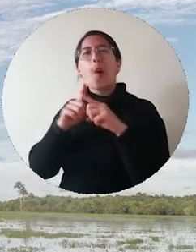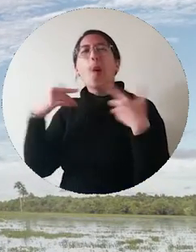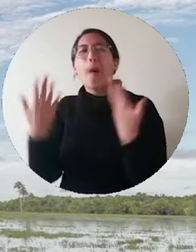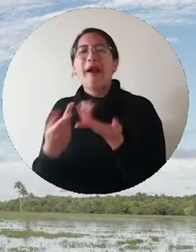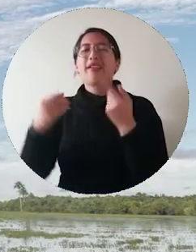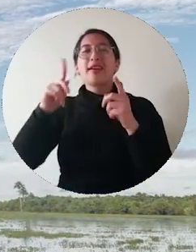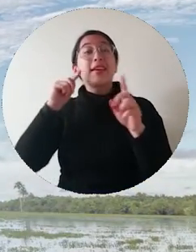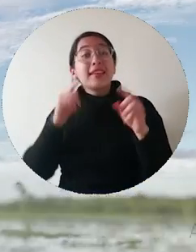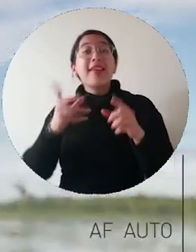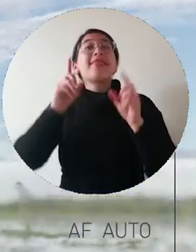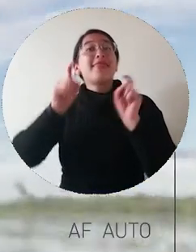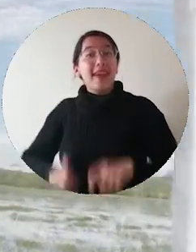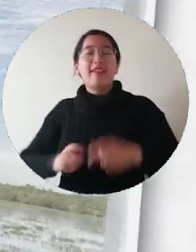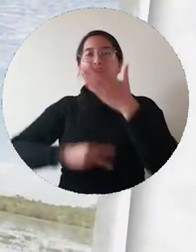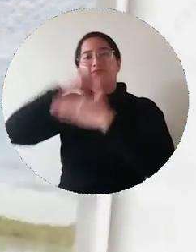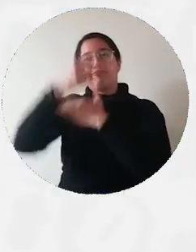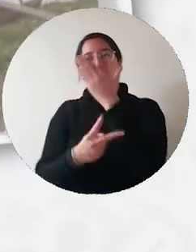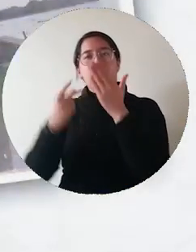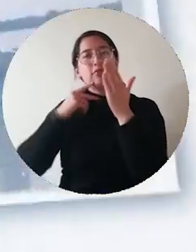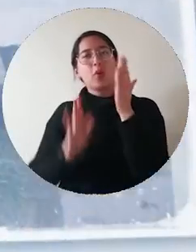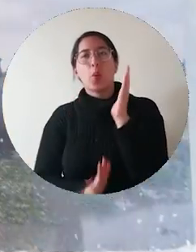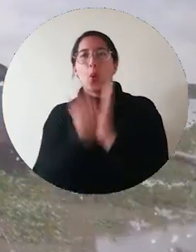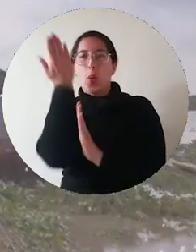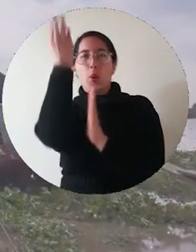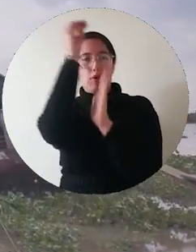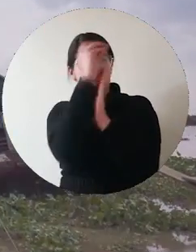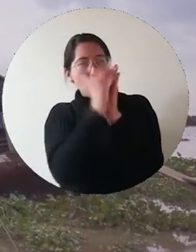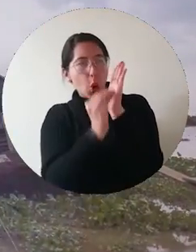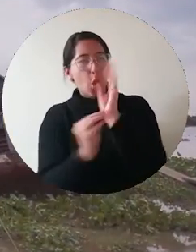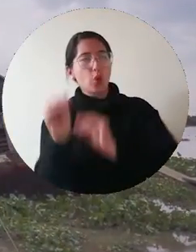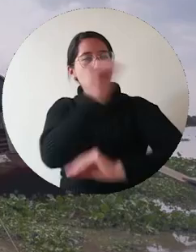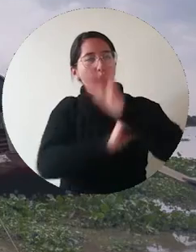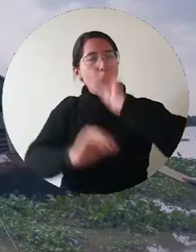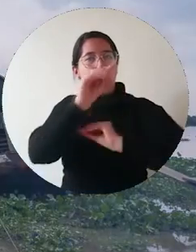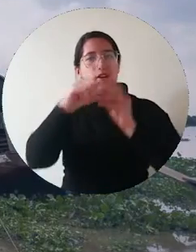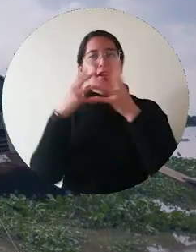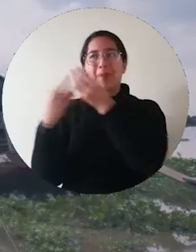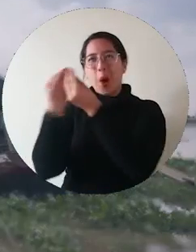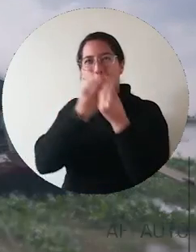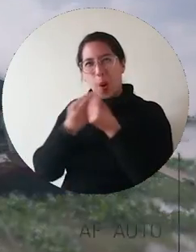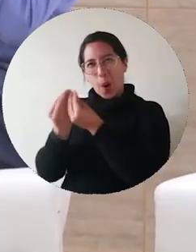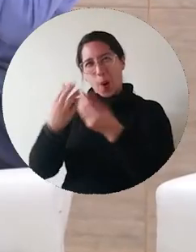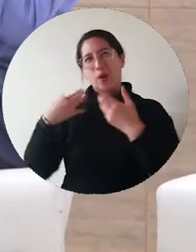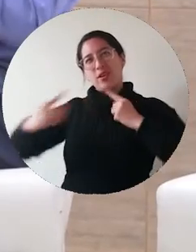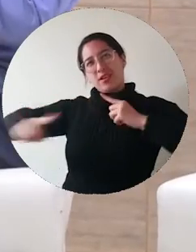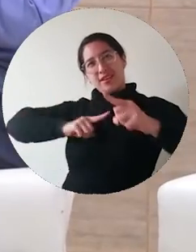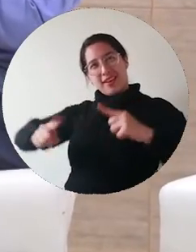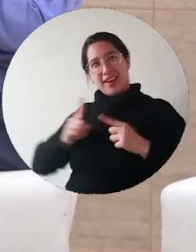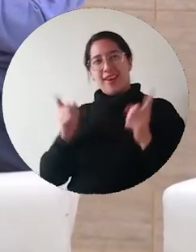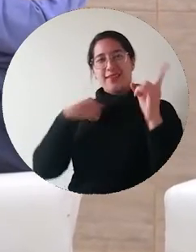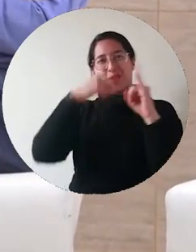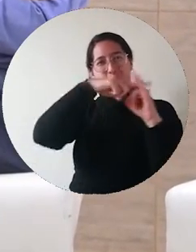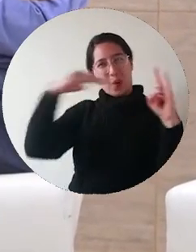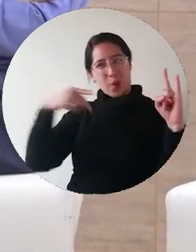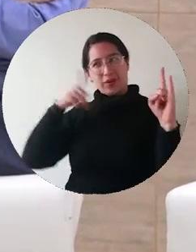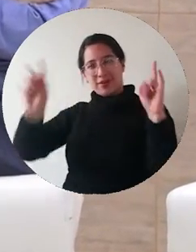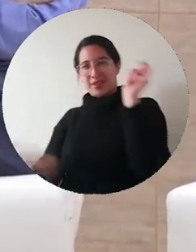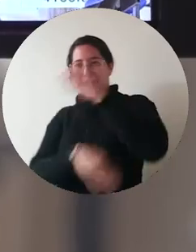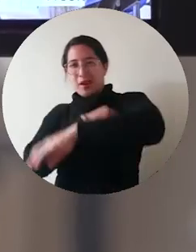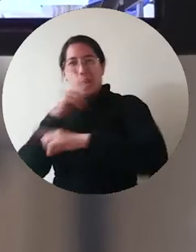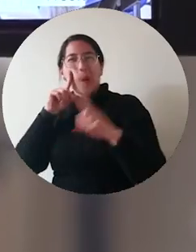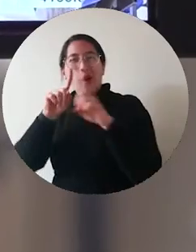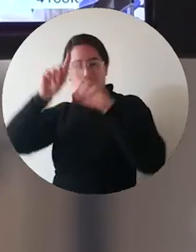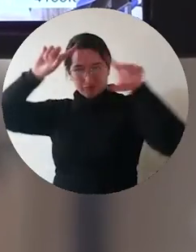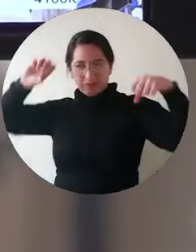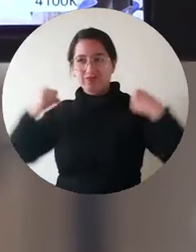política en el marco de su proyecto de actualización, además de socializar el convenio interadministrativo suscrito entre el Ministerio y la Alma Mater,